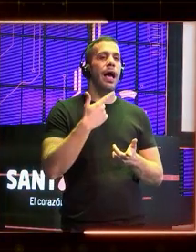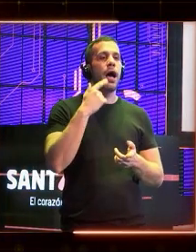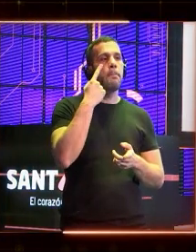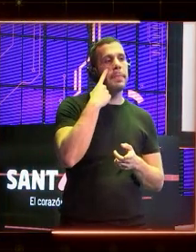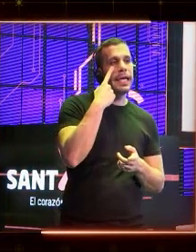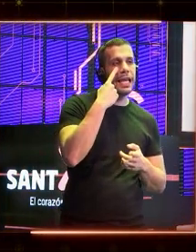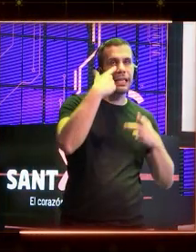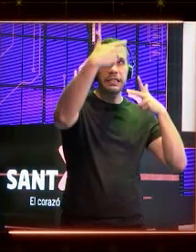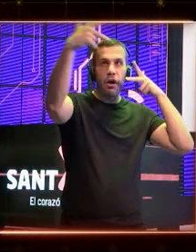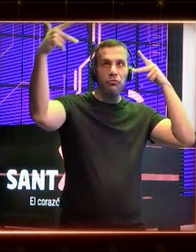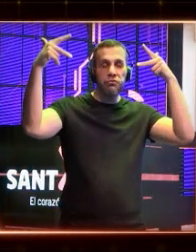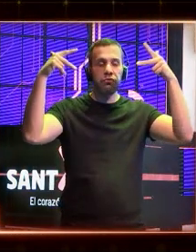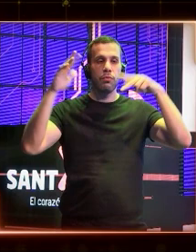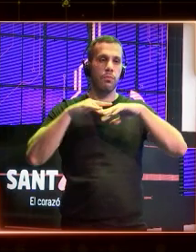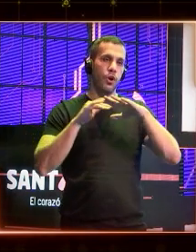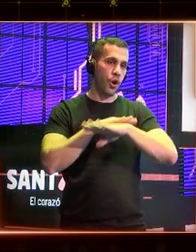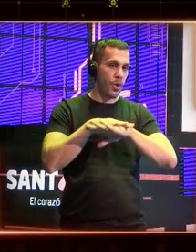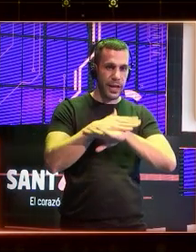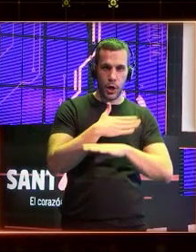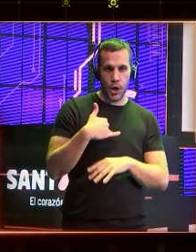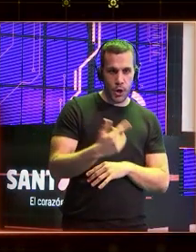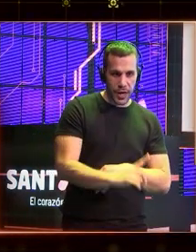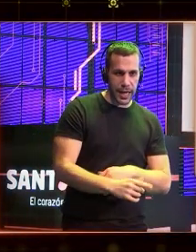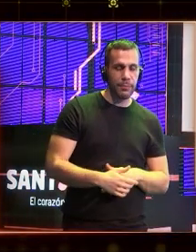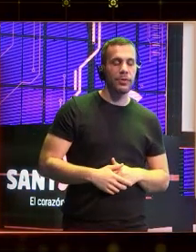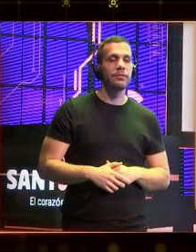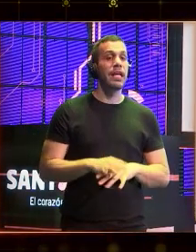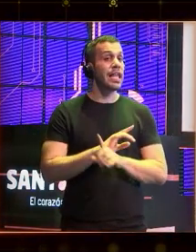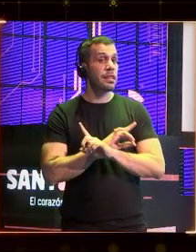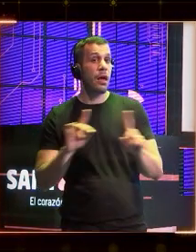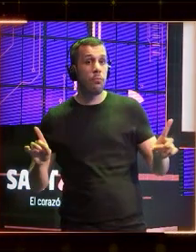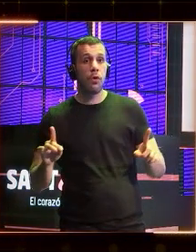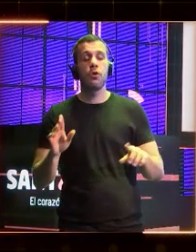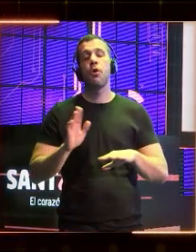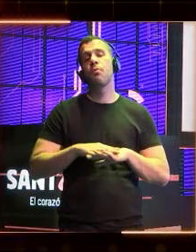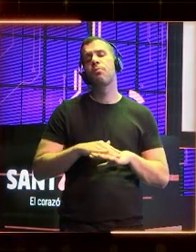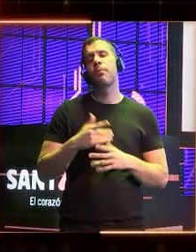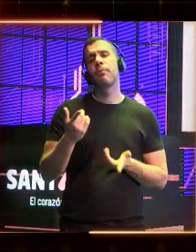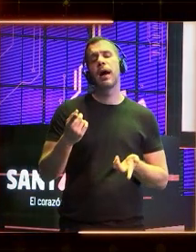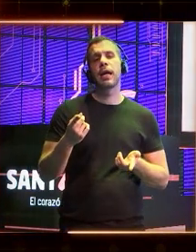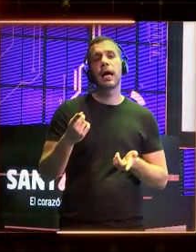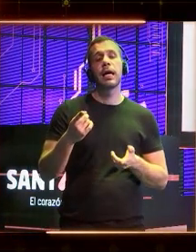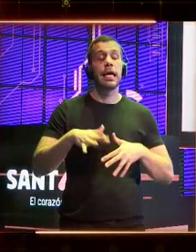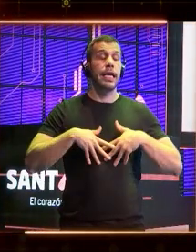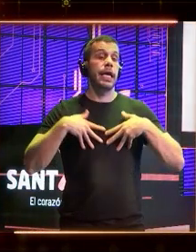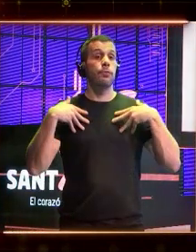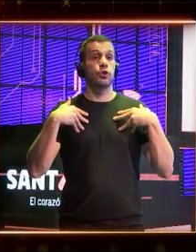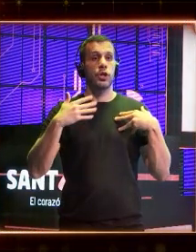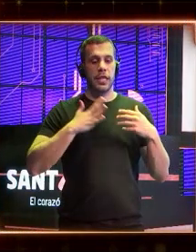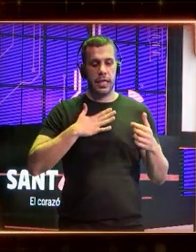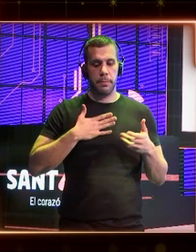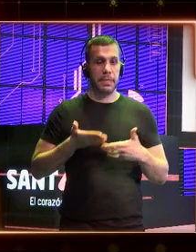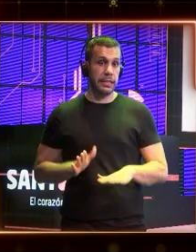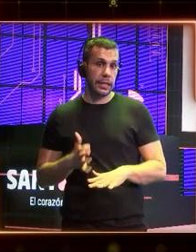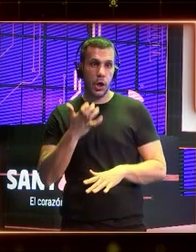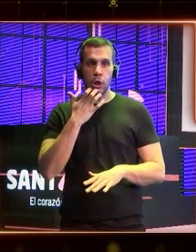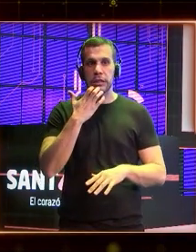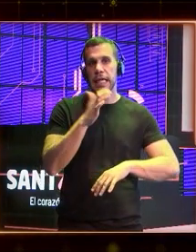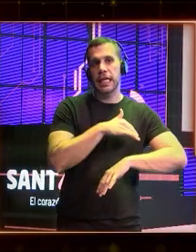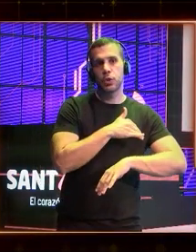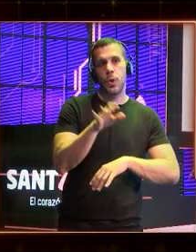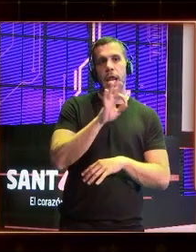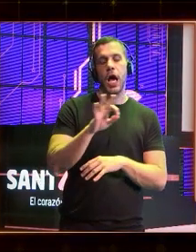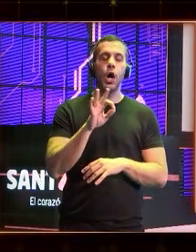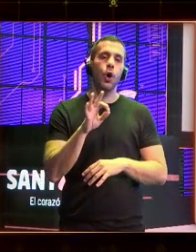por parte de los gobiernos. No queremos que la inteligencia artificial sirva para reconocer las emociones de nuestros niños cuando están en la escuela o para